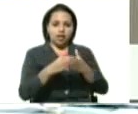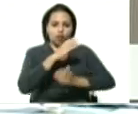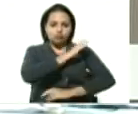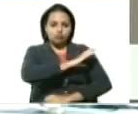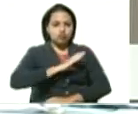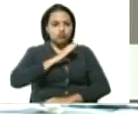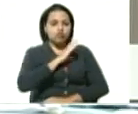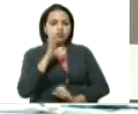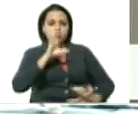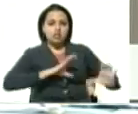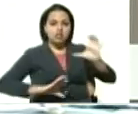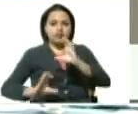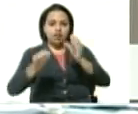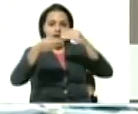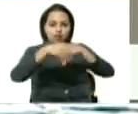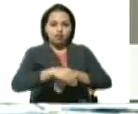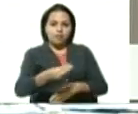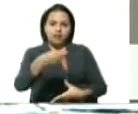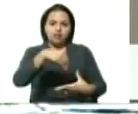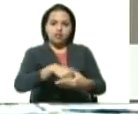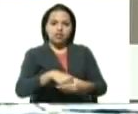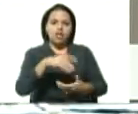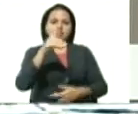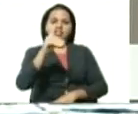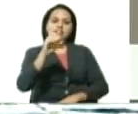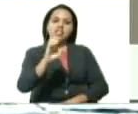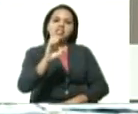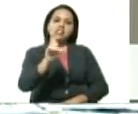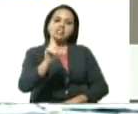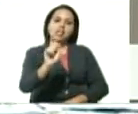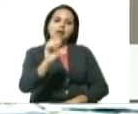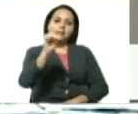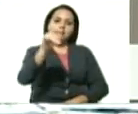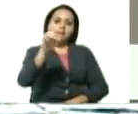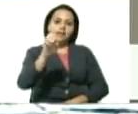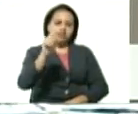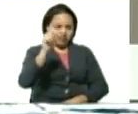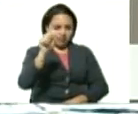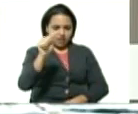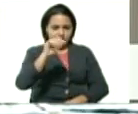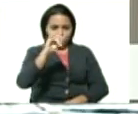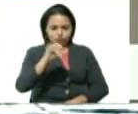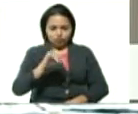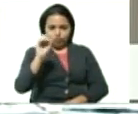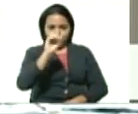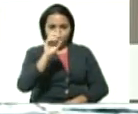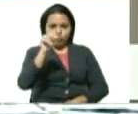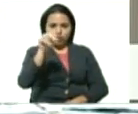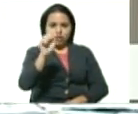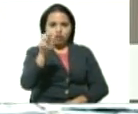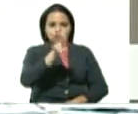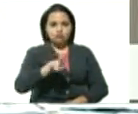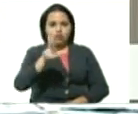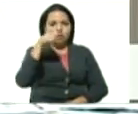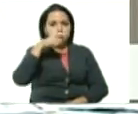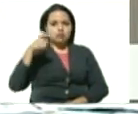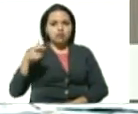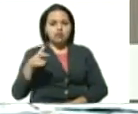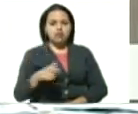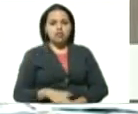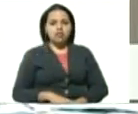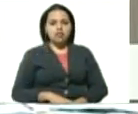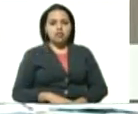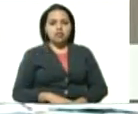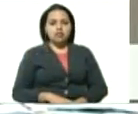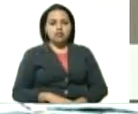científica acordó incluir este medicamento para usarlo en pacientes en condición grave se hizo a partir de la